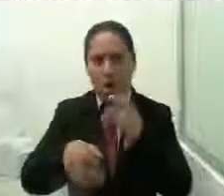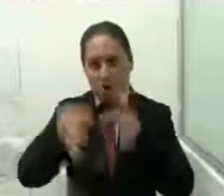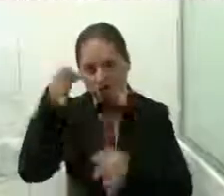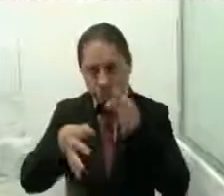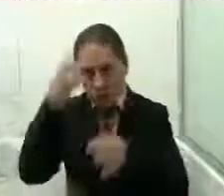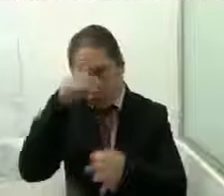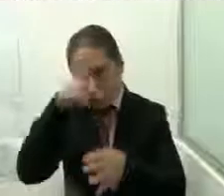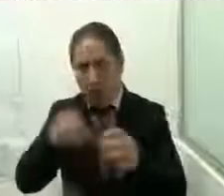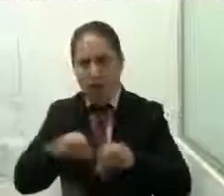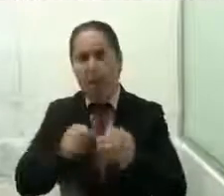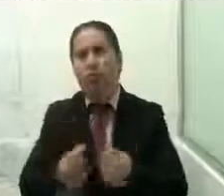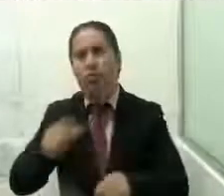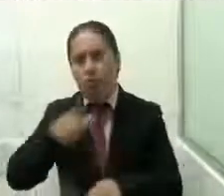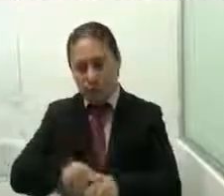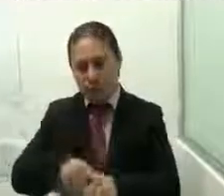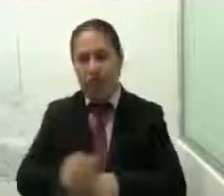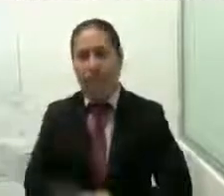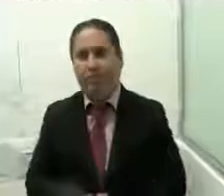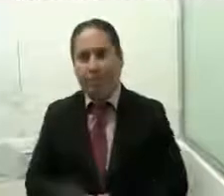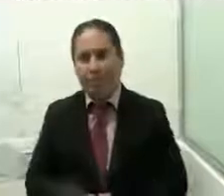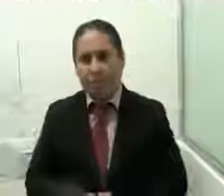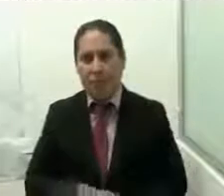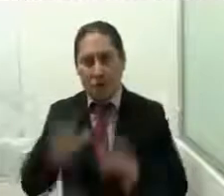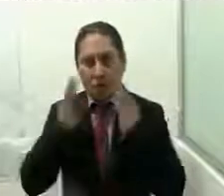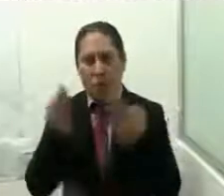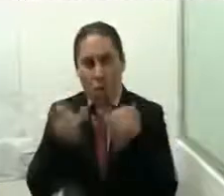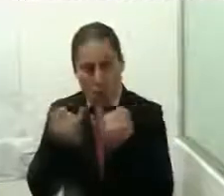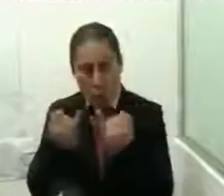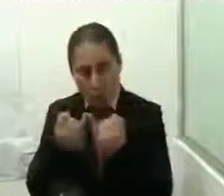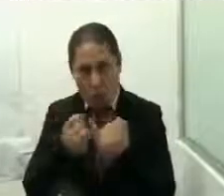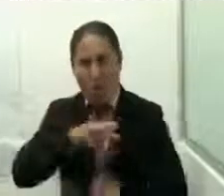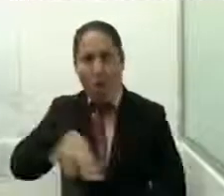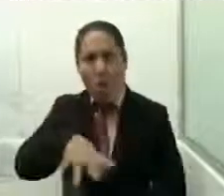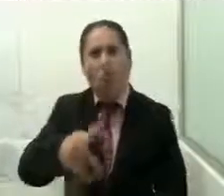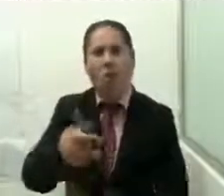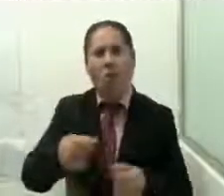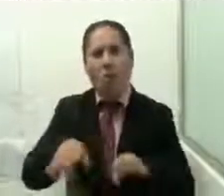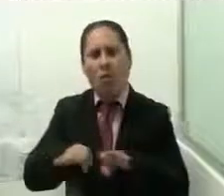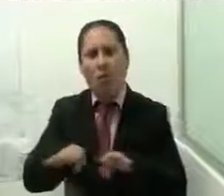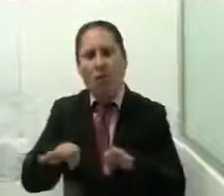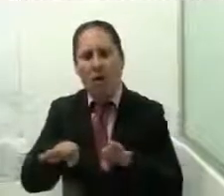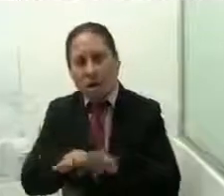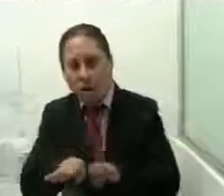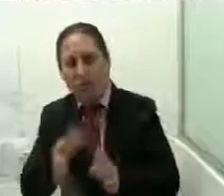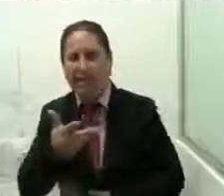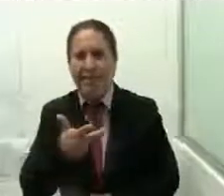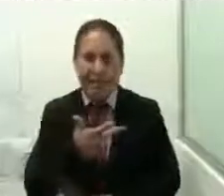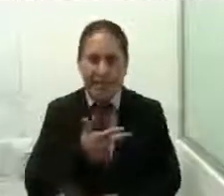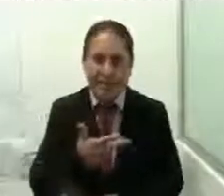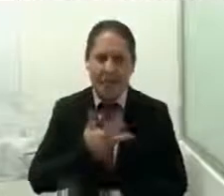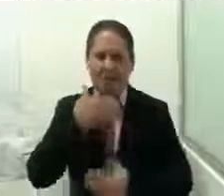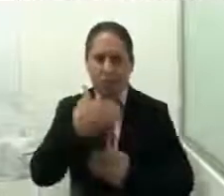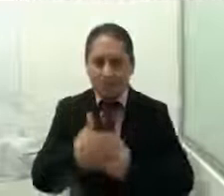de trabajo social. De igual forma buscamos ya que tenemos todo este avance